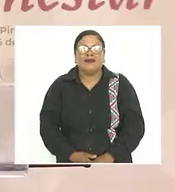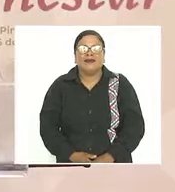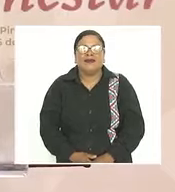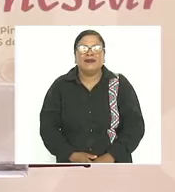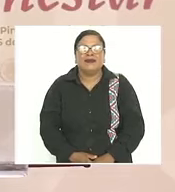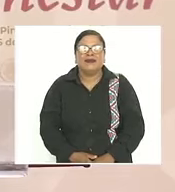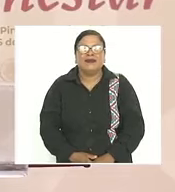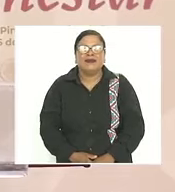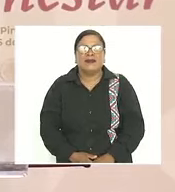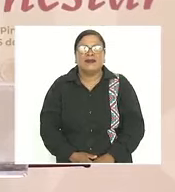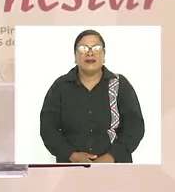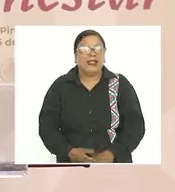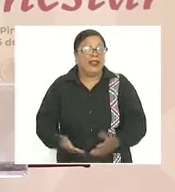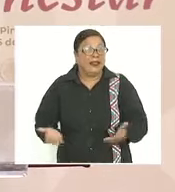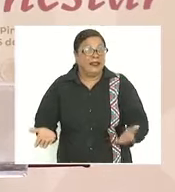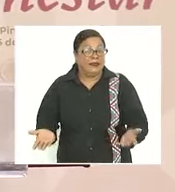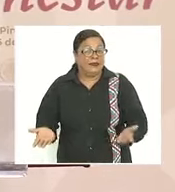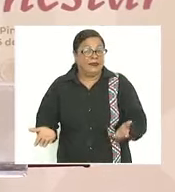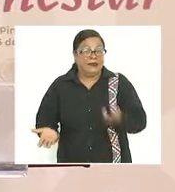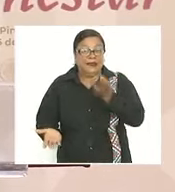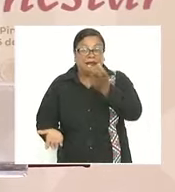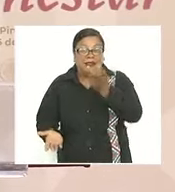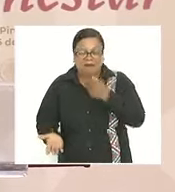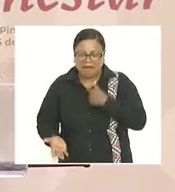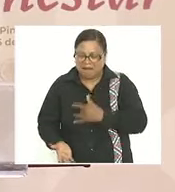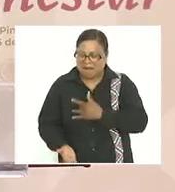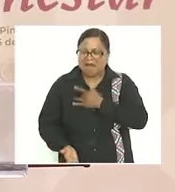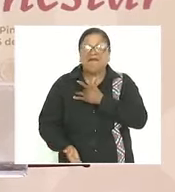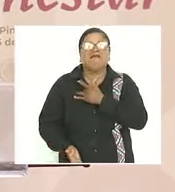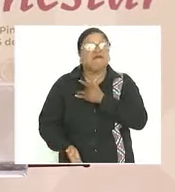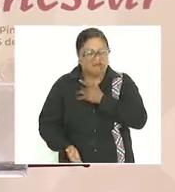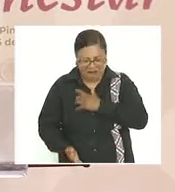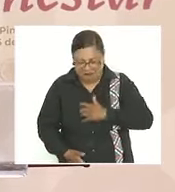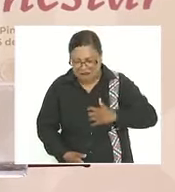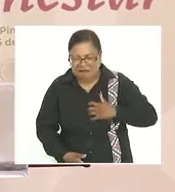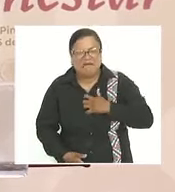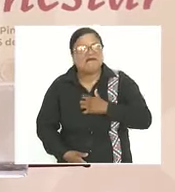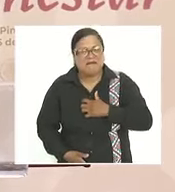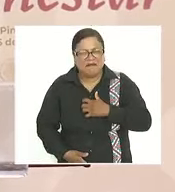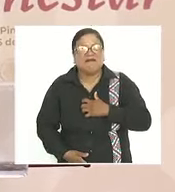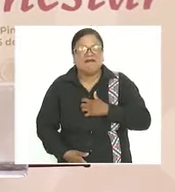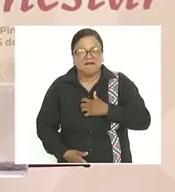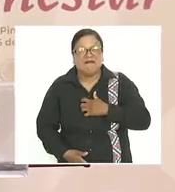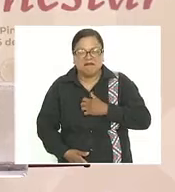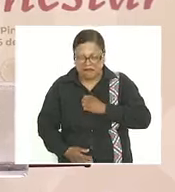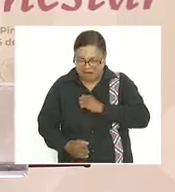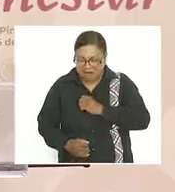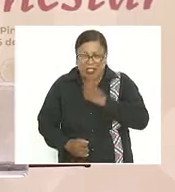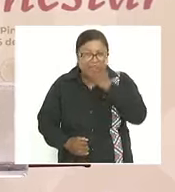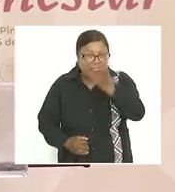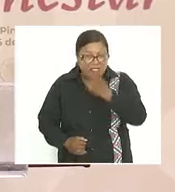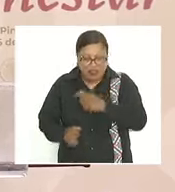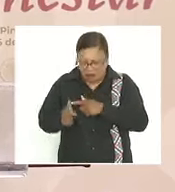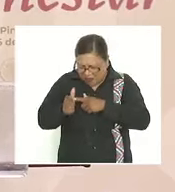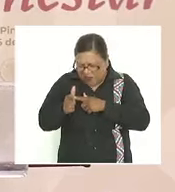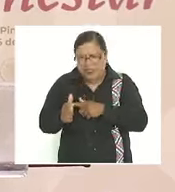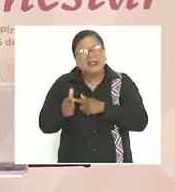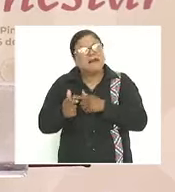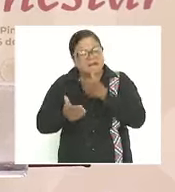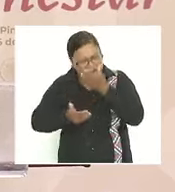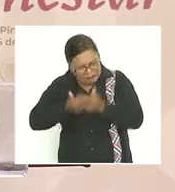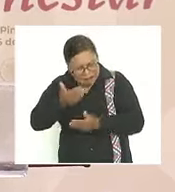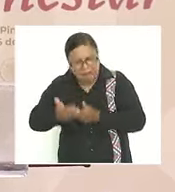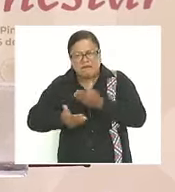con esa gran satisfacción por eso vamos a continuar adelante con